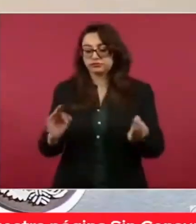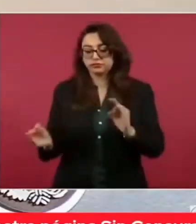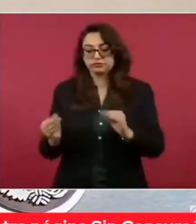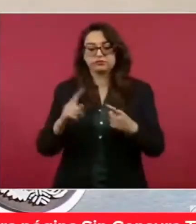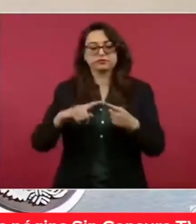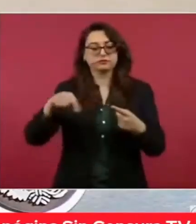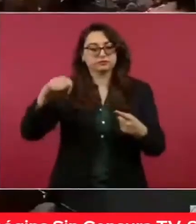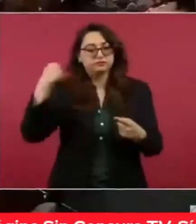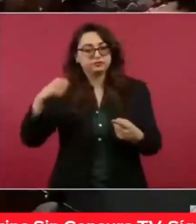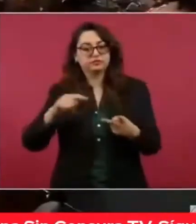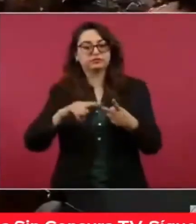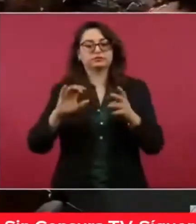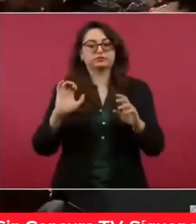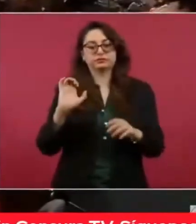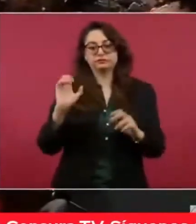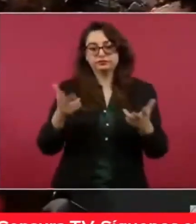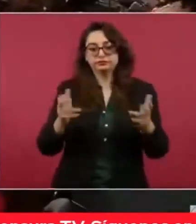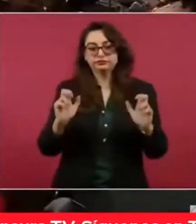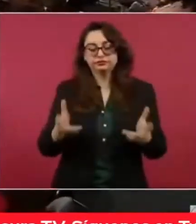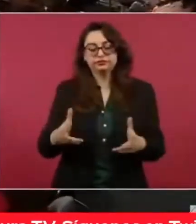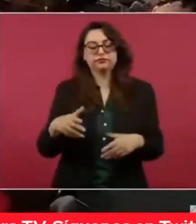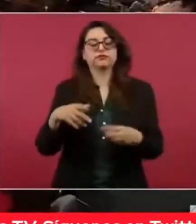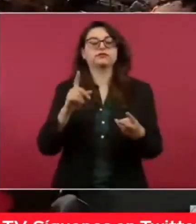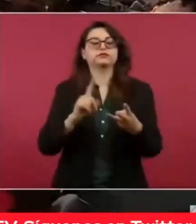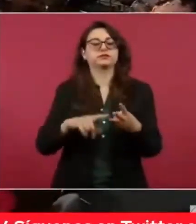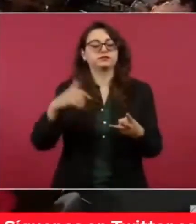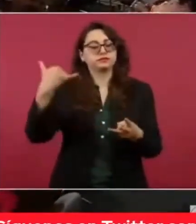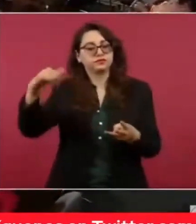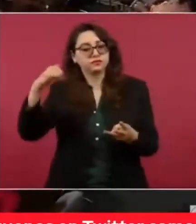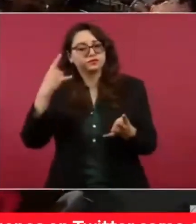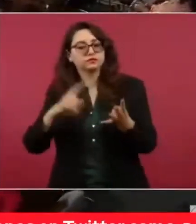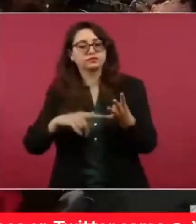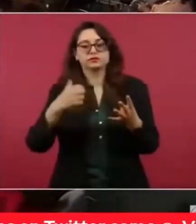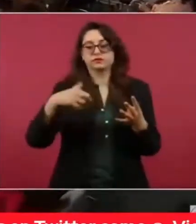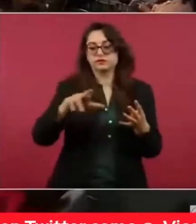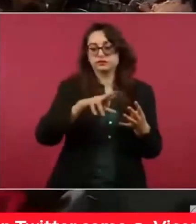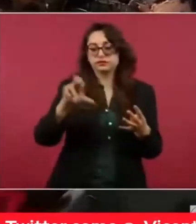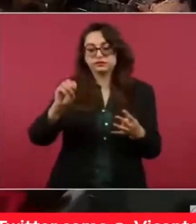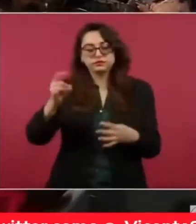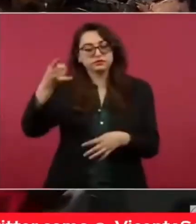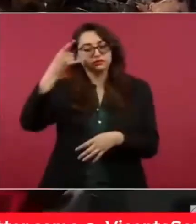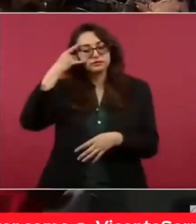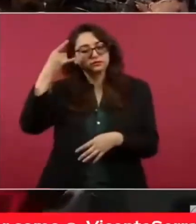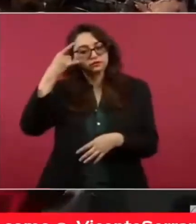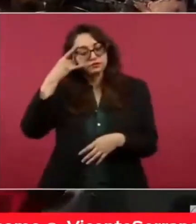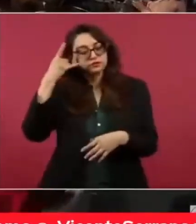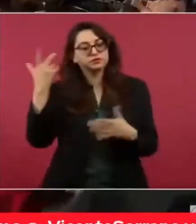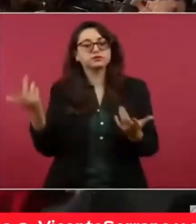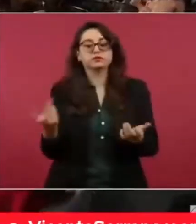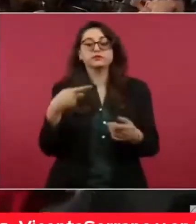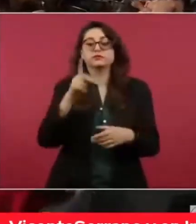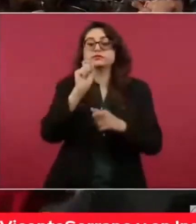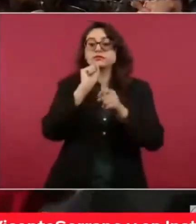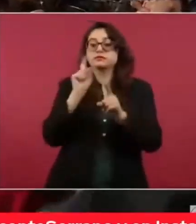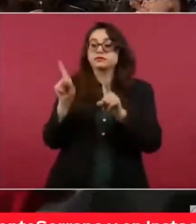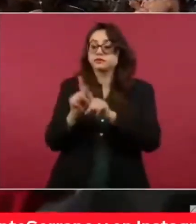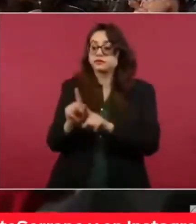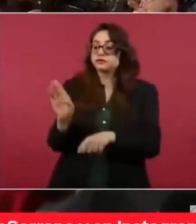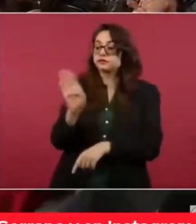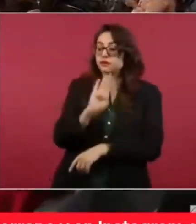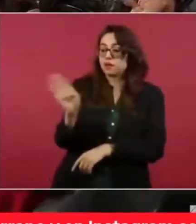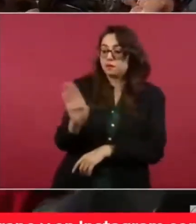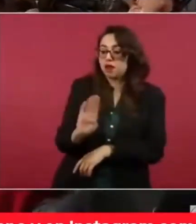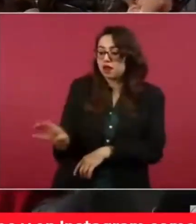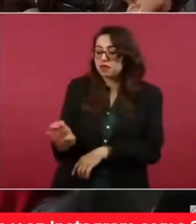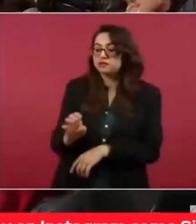estados de Tabasco, Chiapas, Campeche, Yucatán y, por supuesto, Quintana Roo. Pero también nuestros vecinos de Belice y Guatemala, con quienes